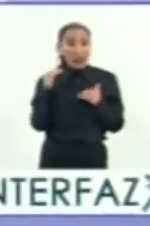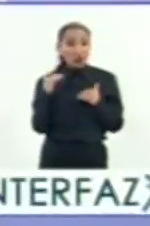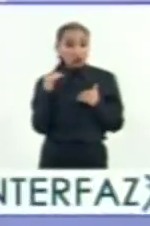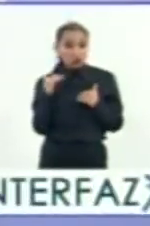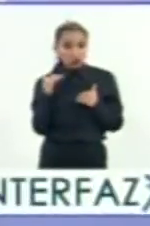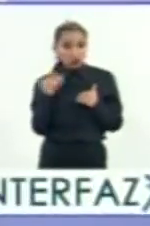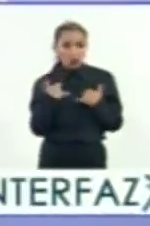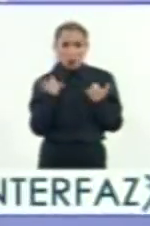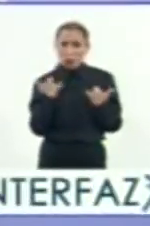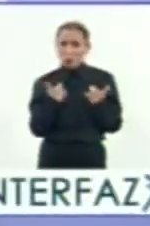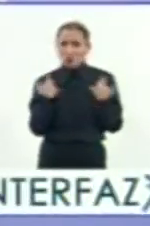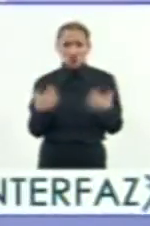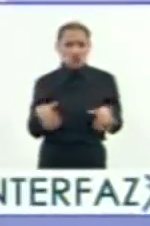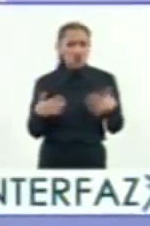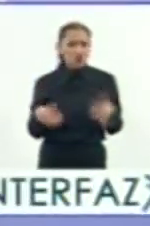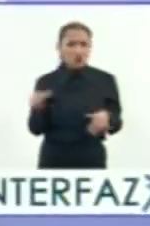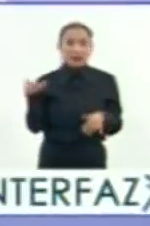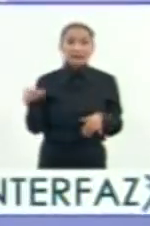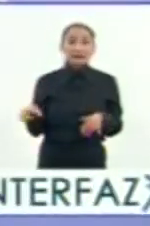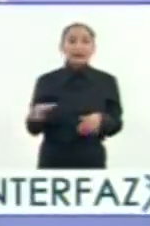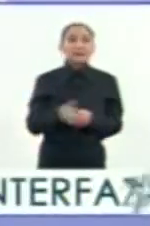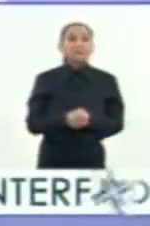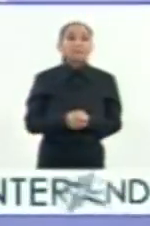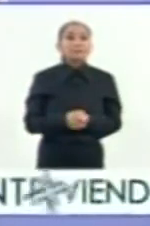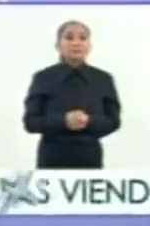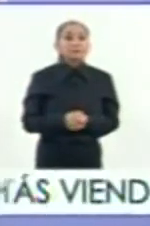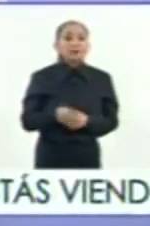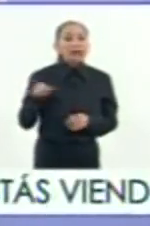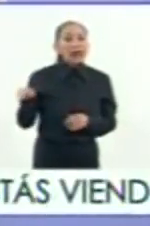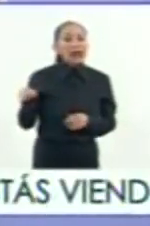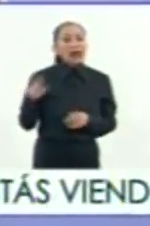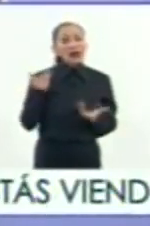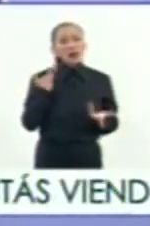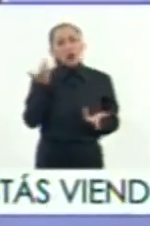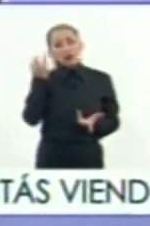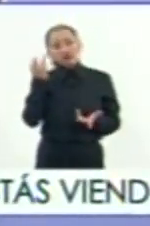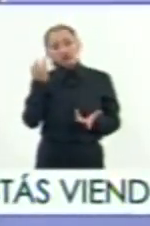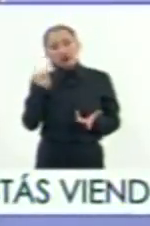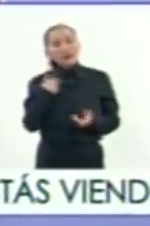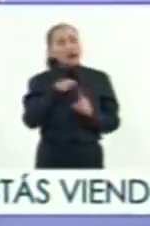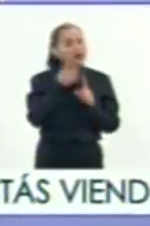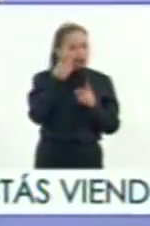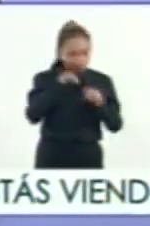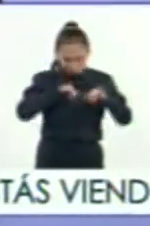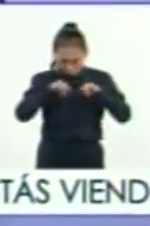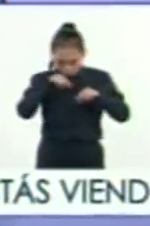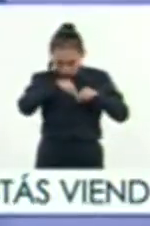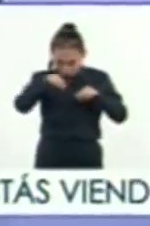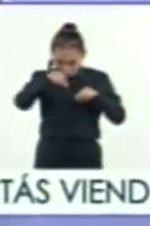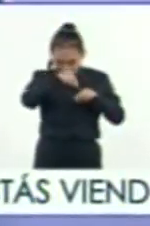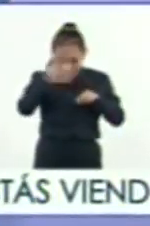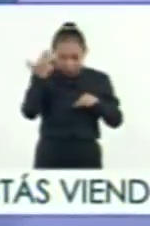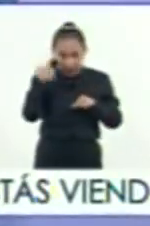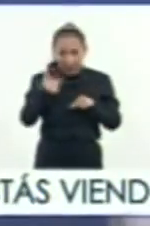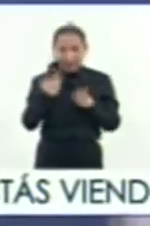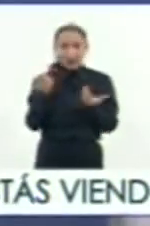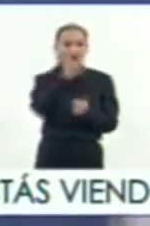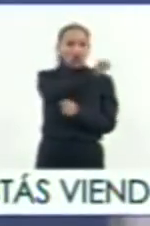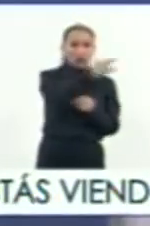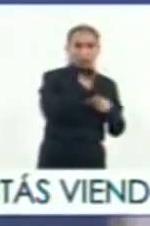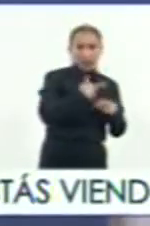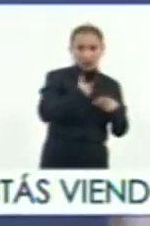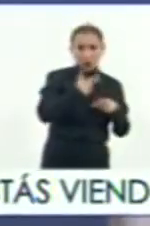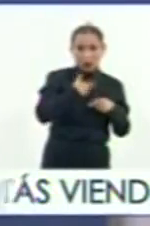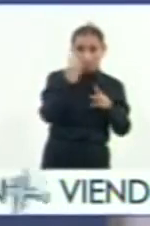es un hombre muy joven, y que él va a seguir las rutas que ya antes habían precedido algunos